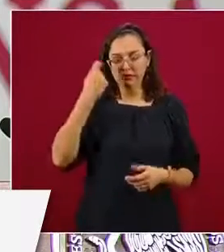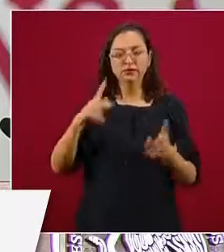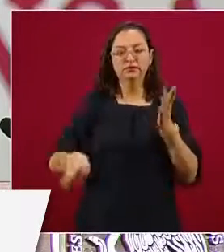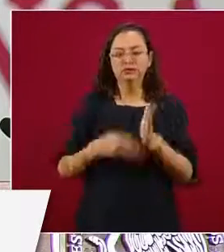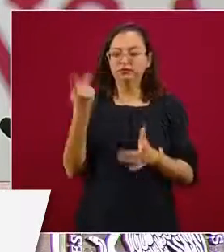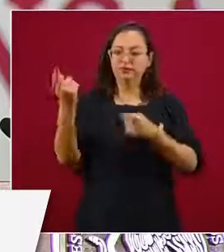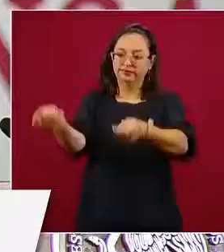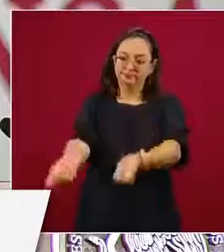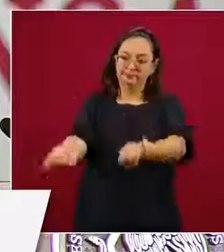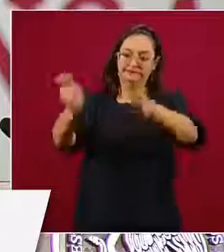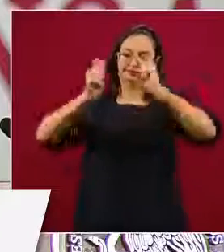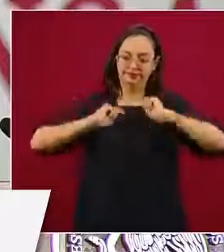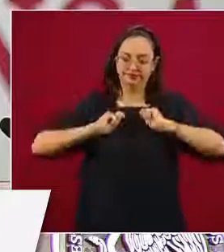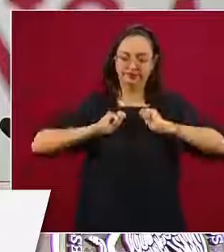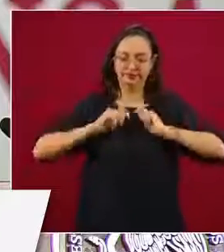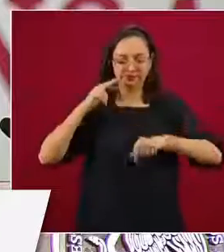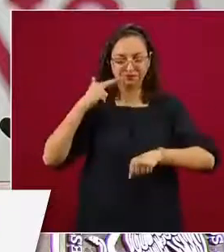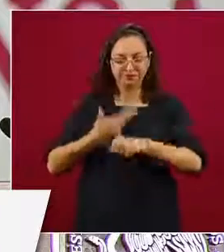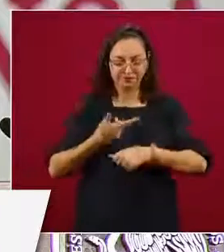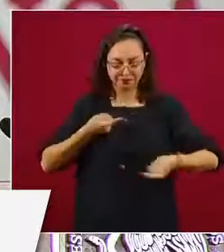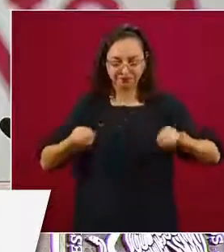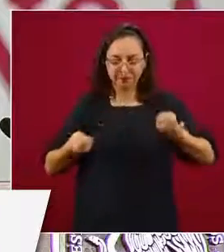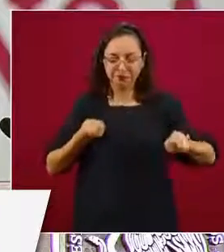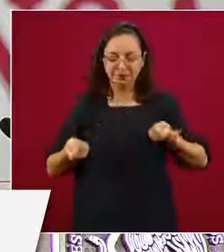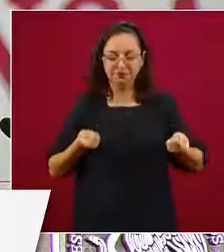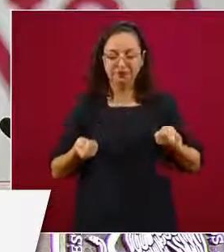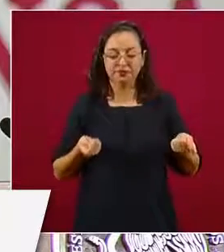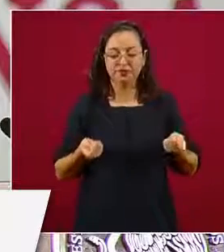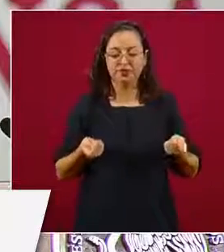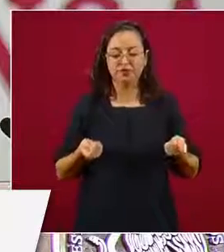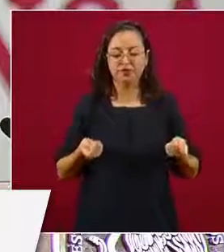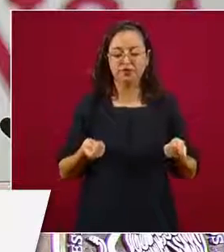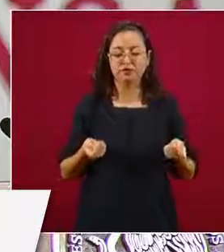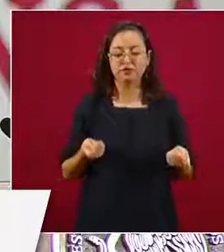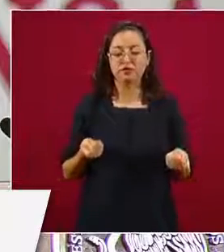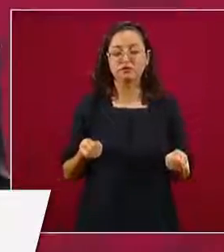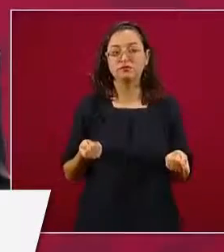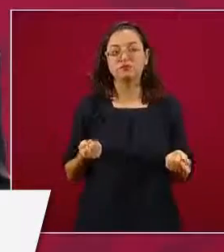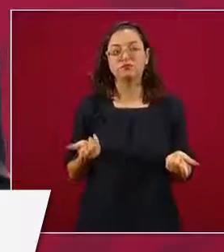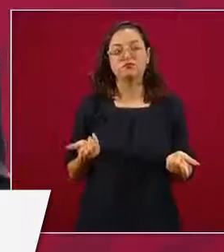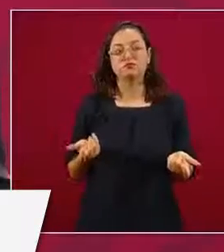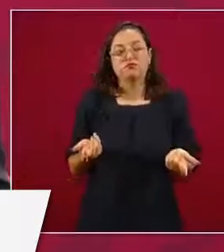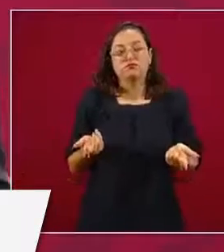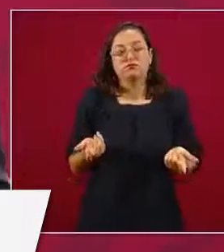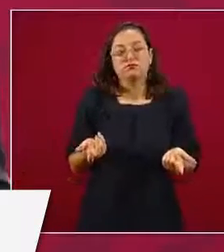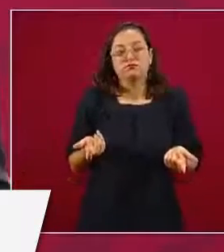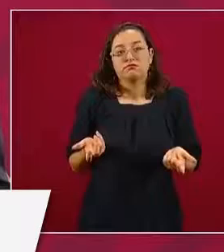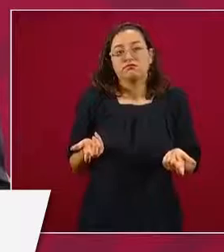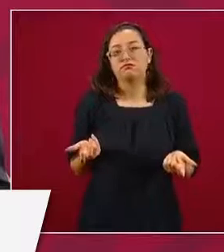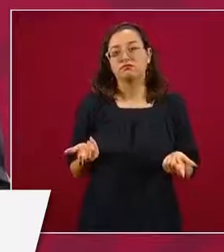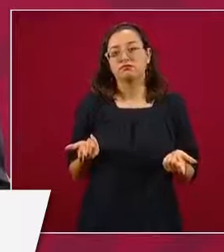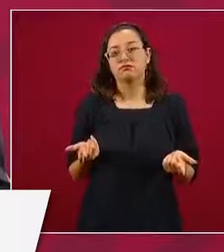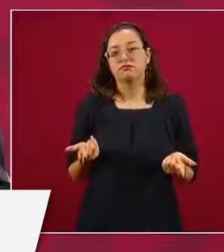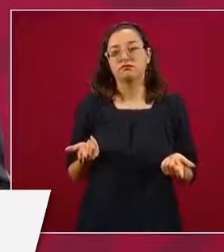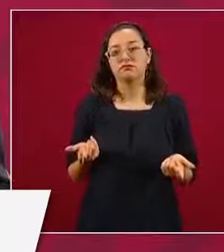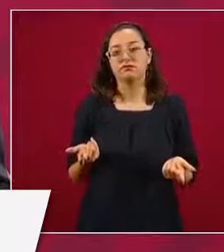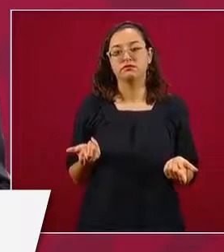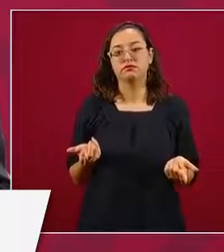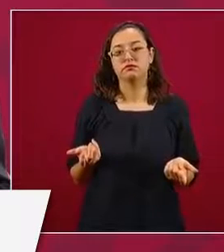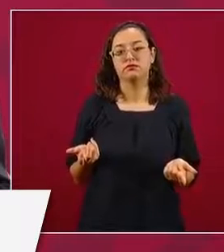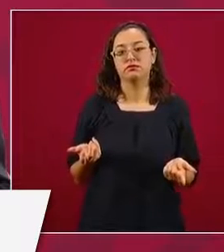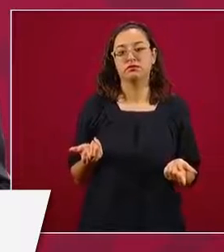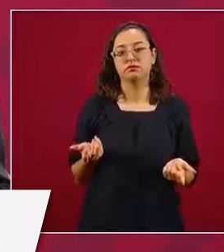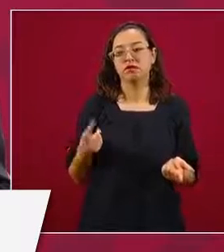o sea, que ya no existieran las